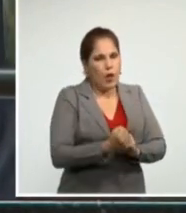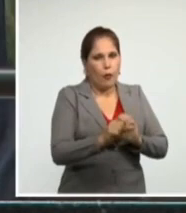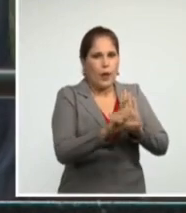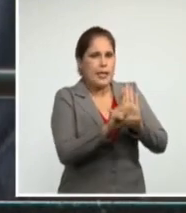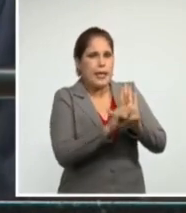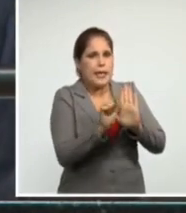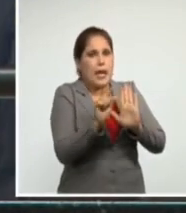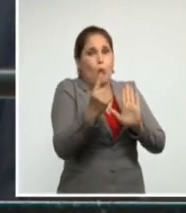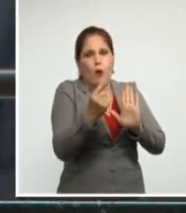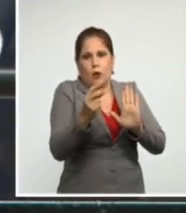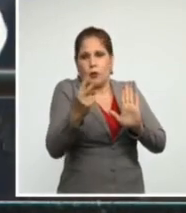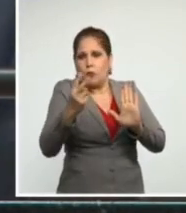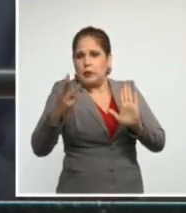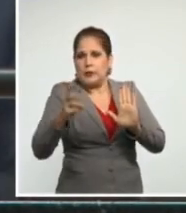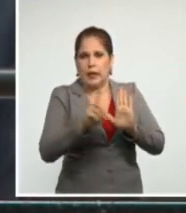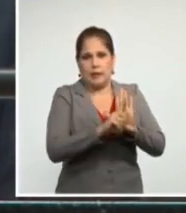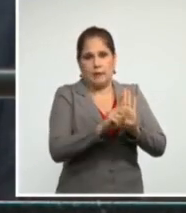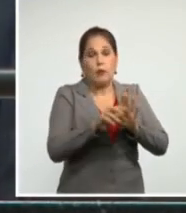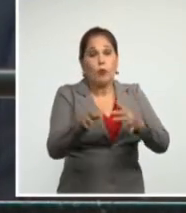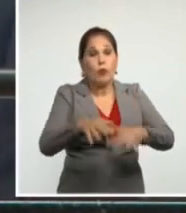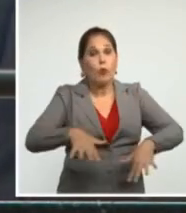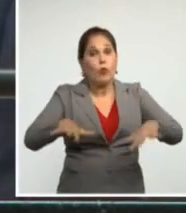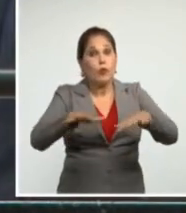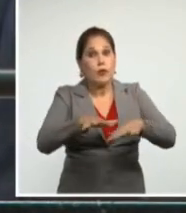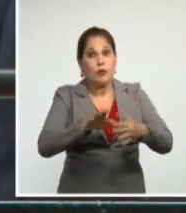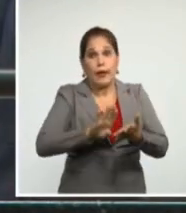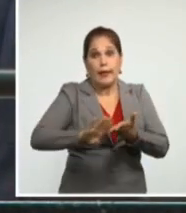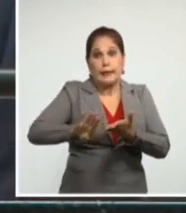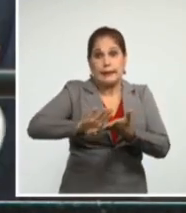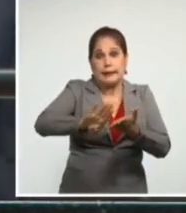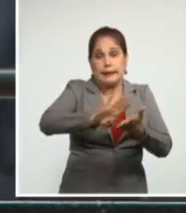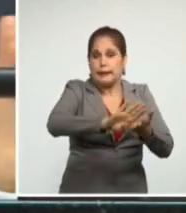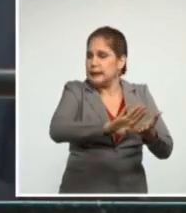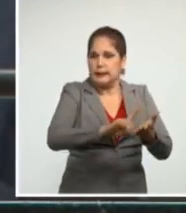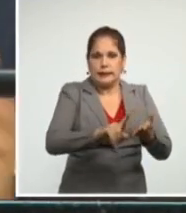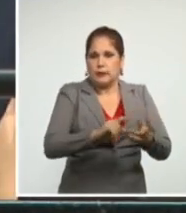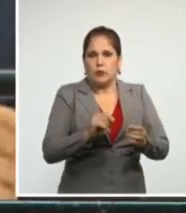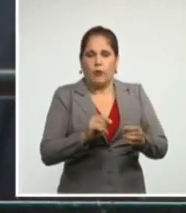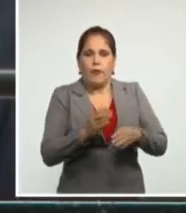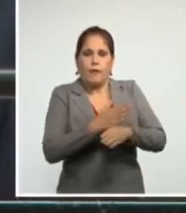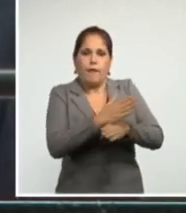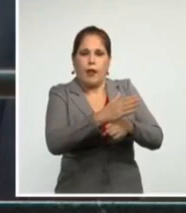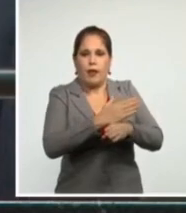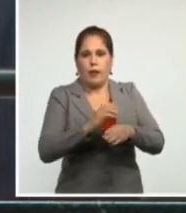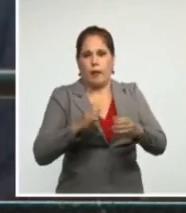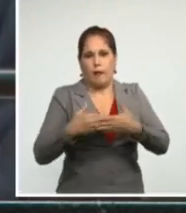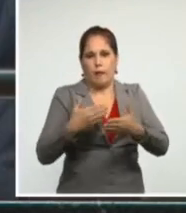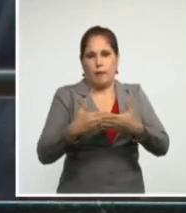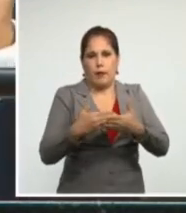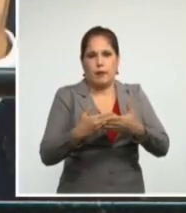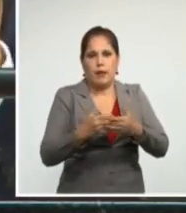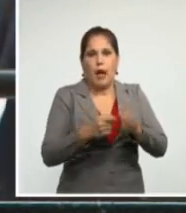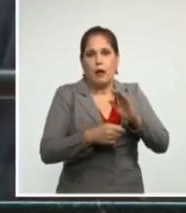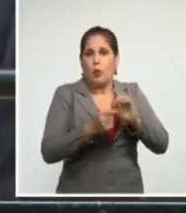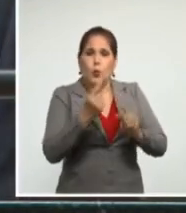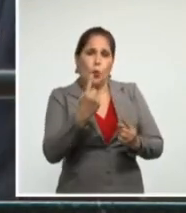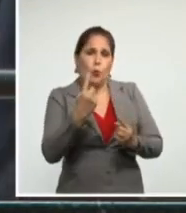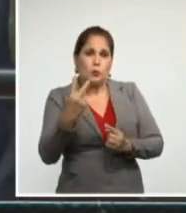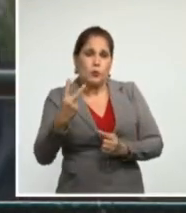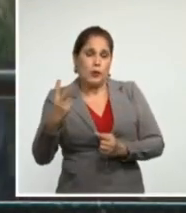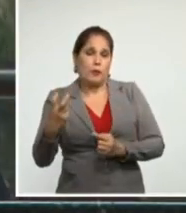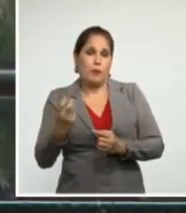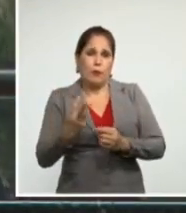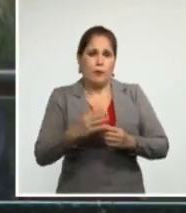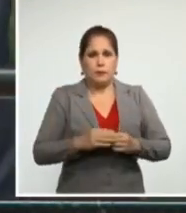y condiciones discriminatorias y sus discretos montos son incomparables